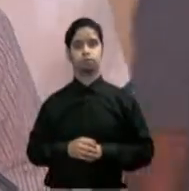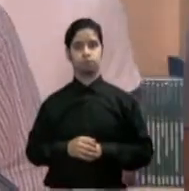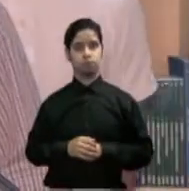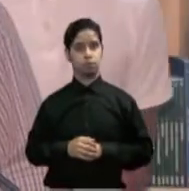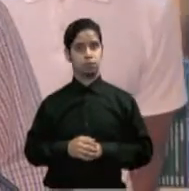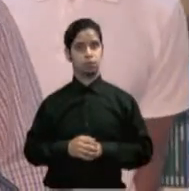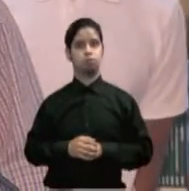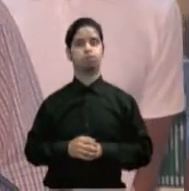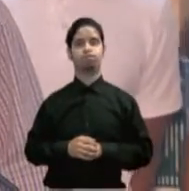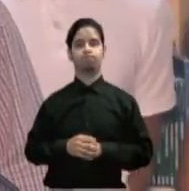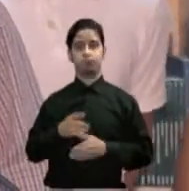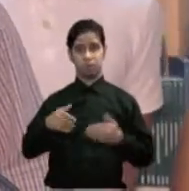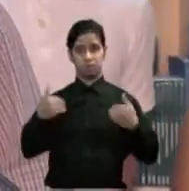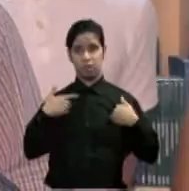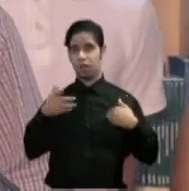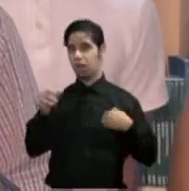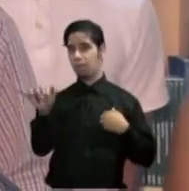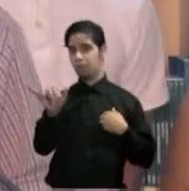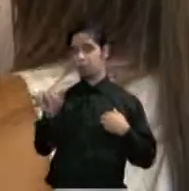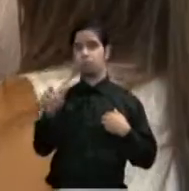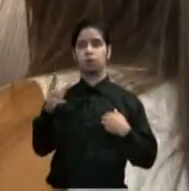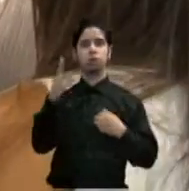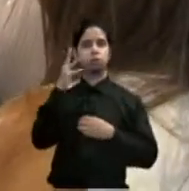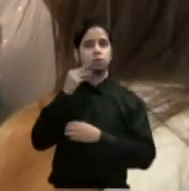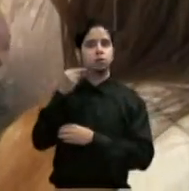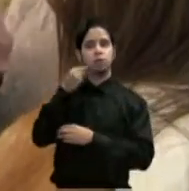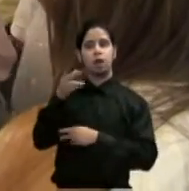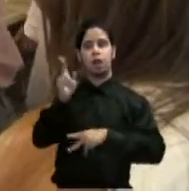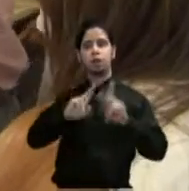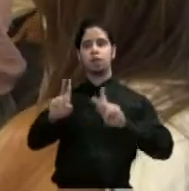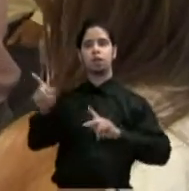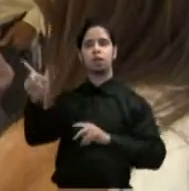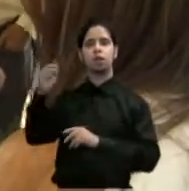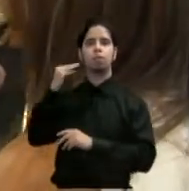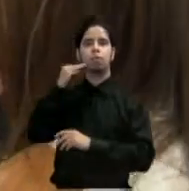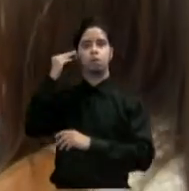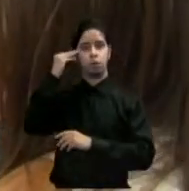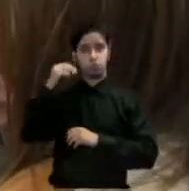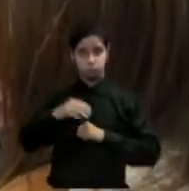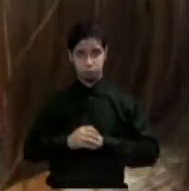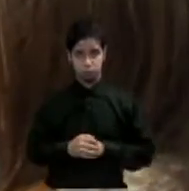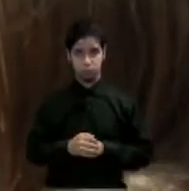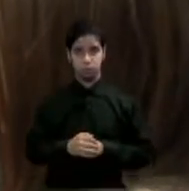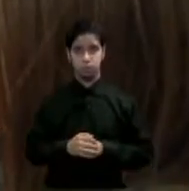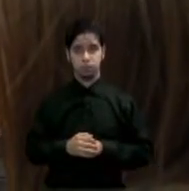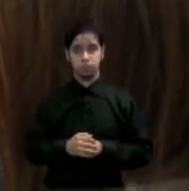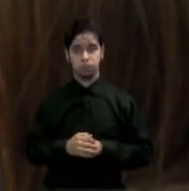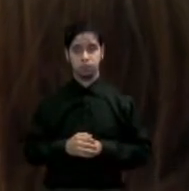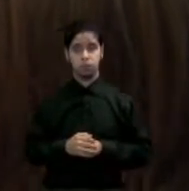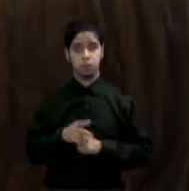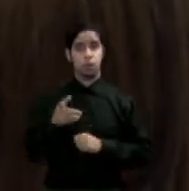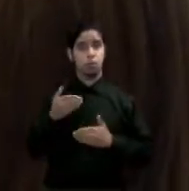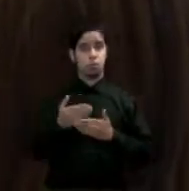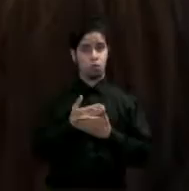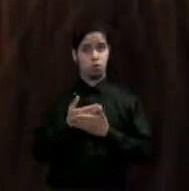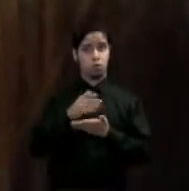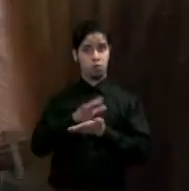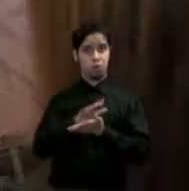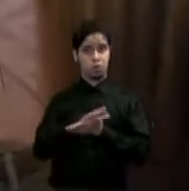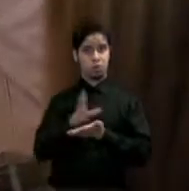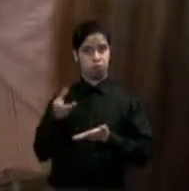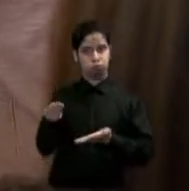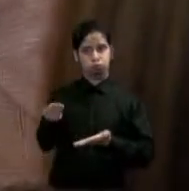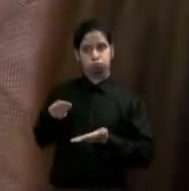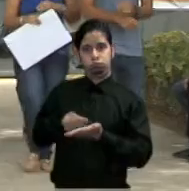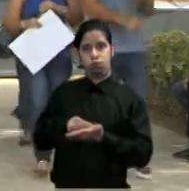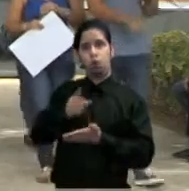misma experiencia que pasan nuestros estudiantes en Crohn, en Mayagüez. La nueva escuela especializada en ciencias y matemáticas cuenta con una inversión de casi 8